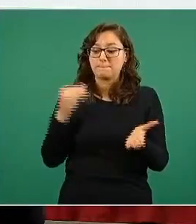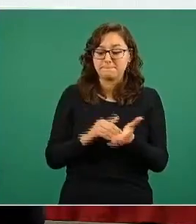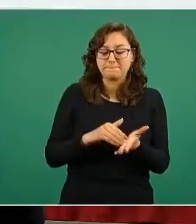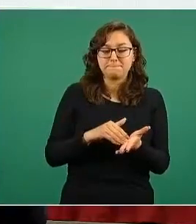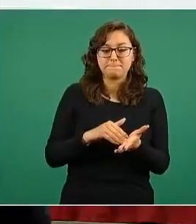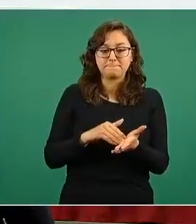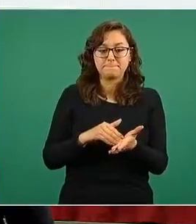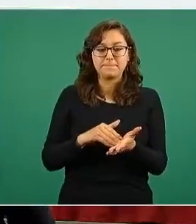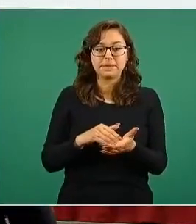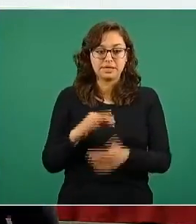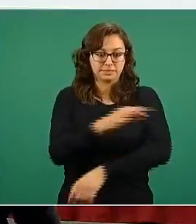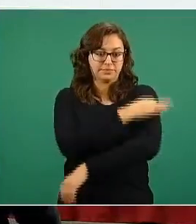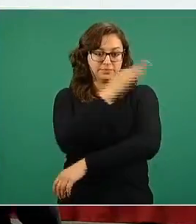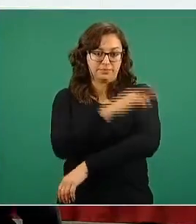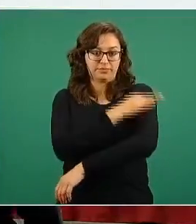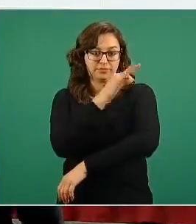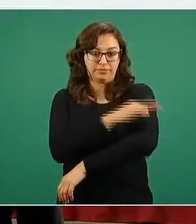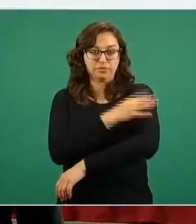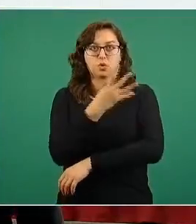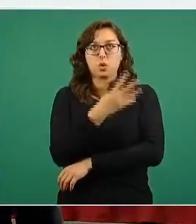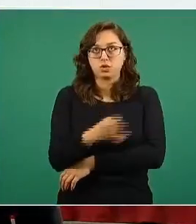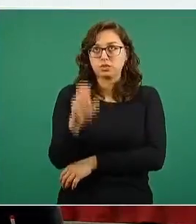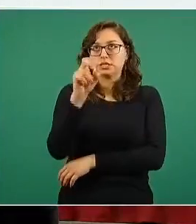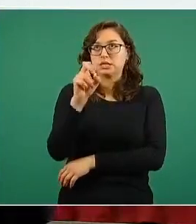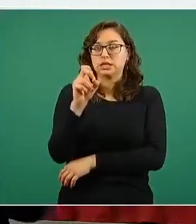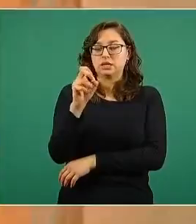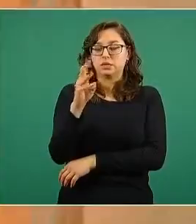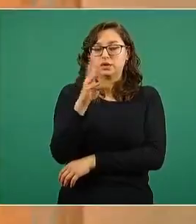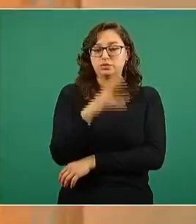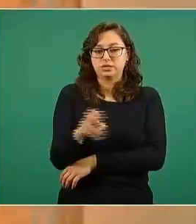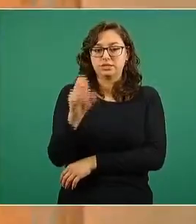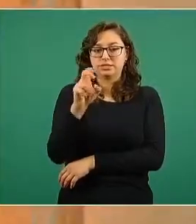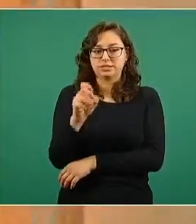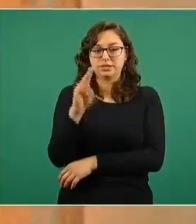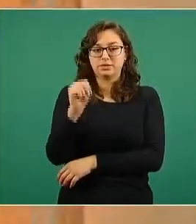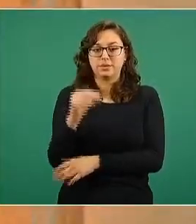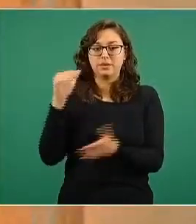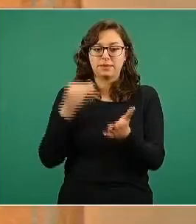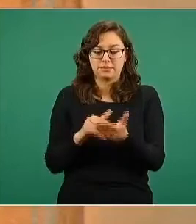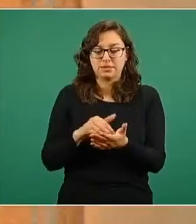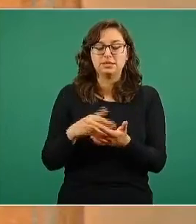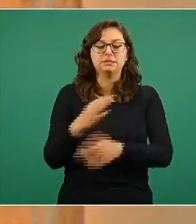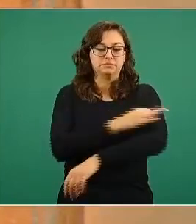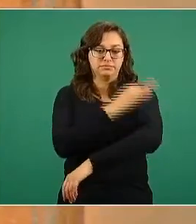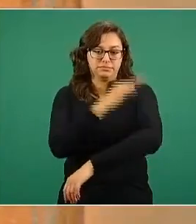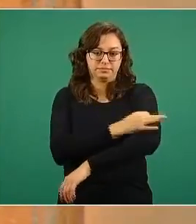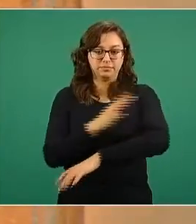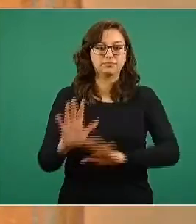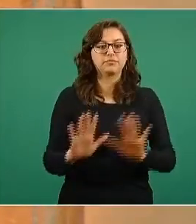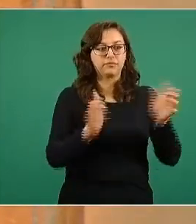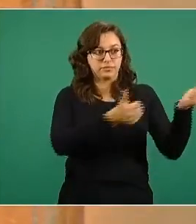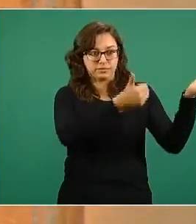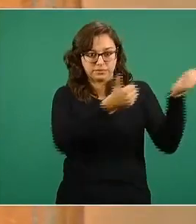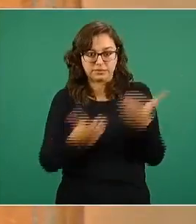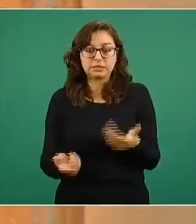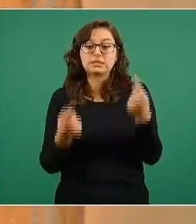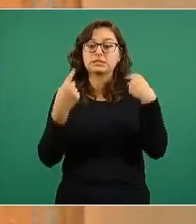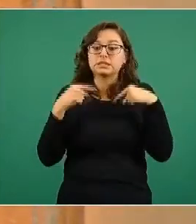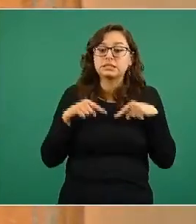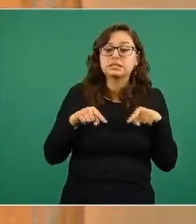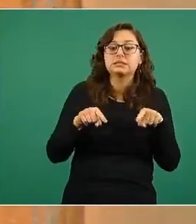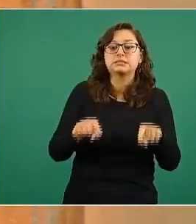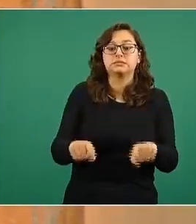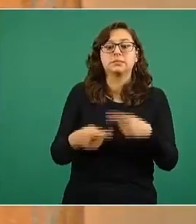439 mil 725 dosis, ya se distribuirán por igual un fragmento de este embarque